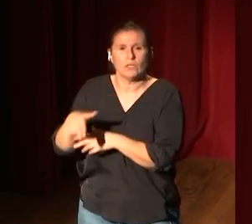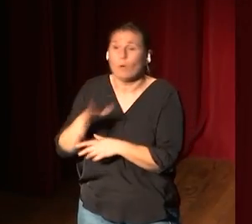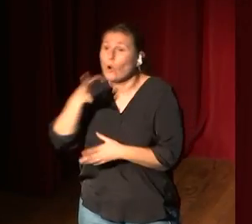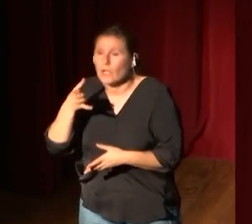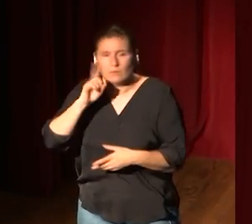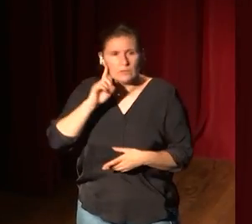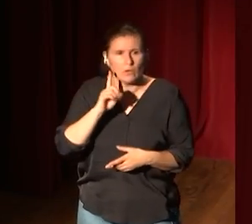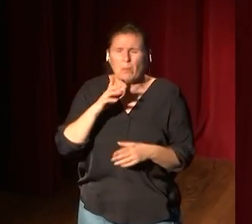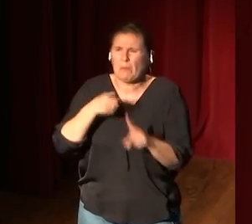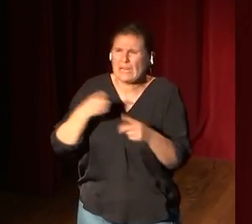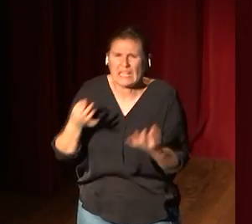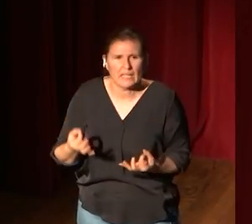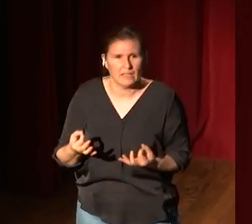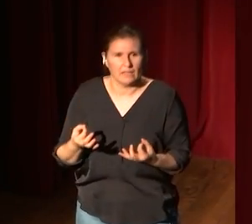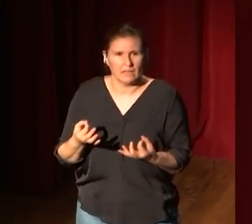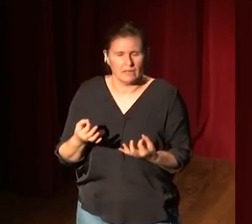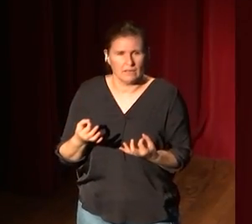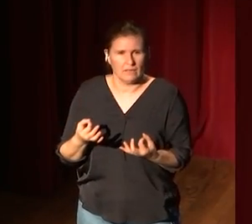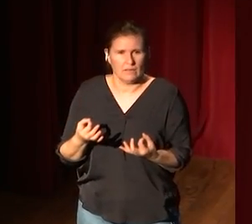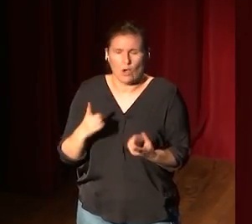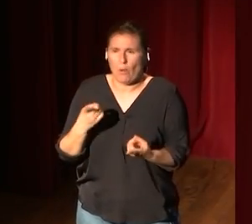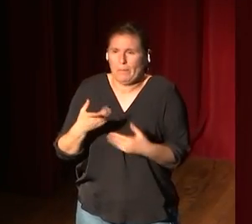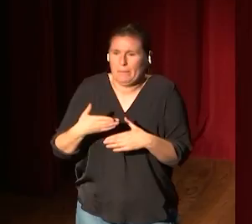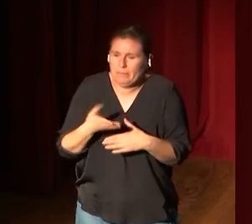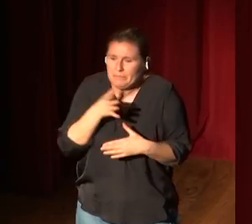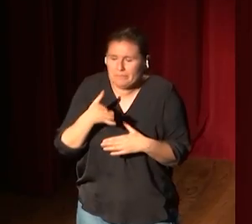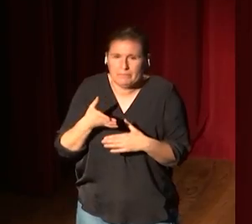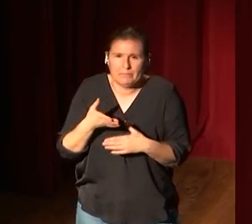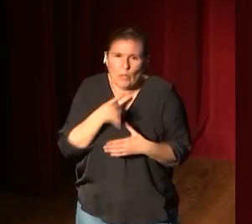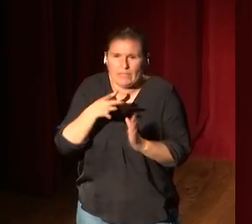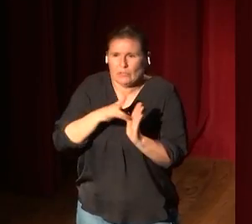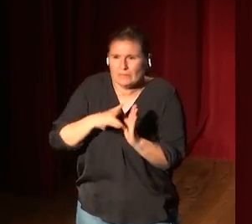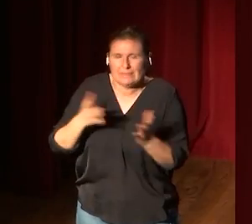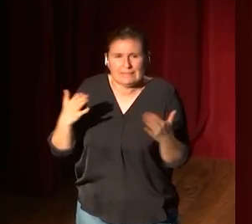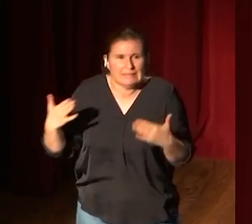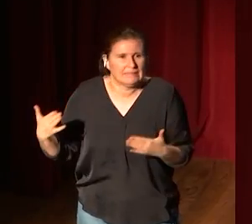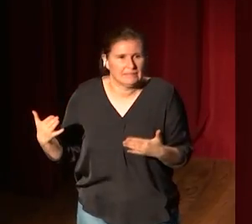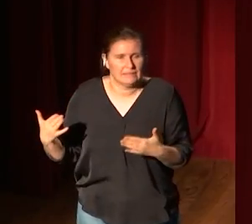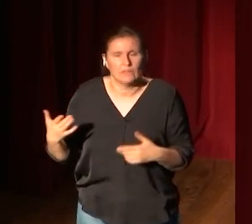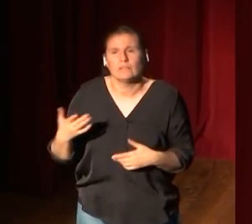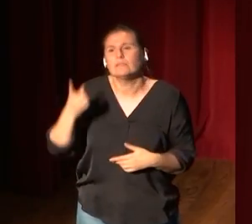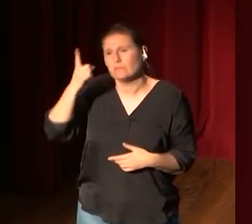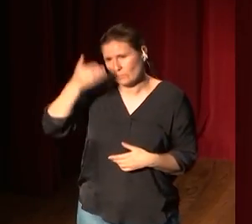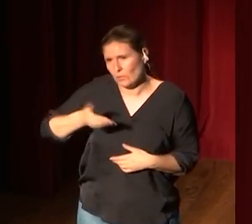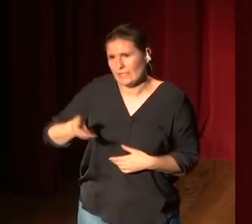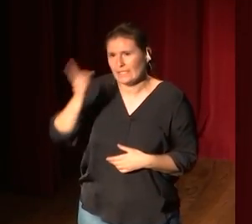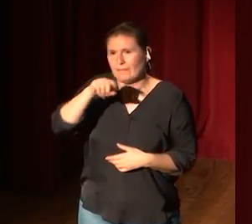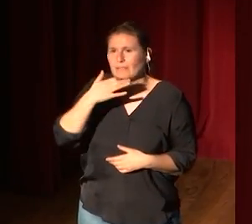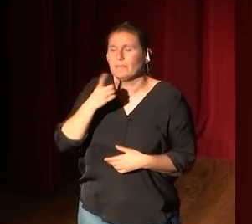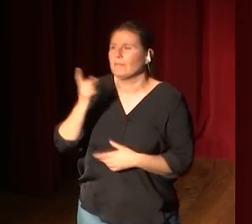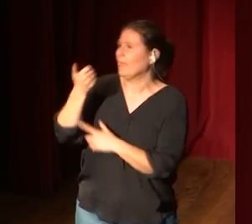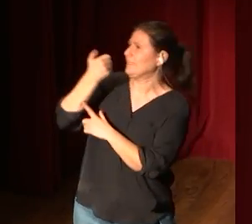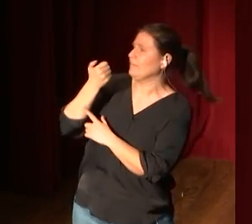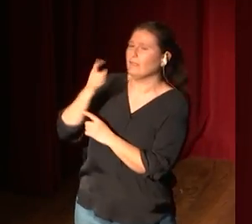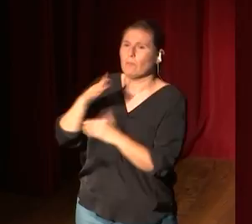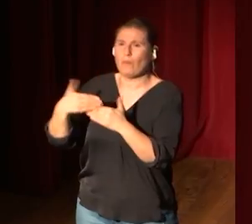ni para qué, ni con qué sentido, ni con qué base tienen las cosas. y creo que es importante saber que un selfie no es algo moderno,